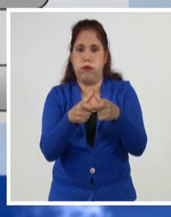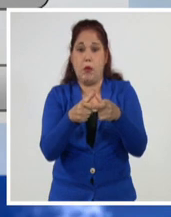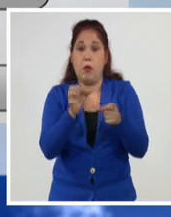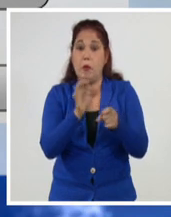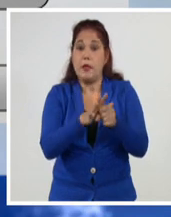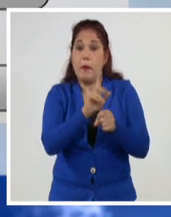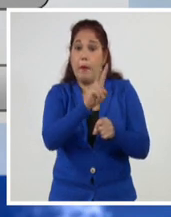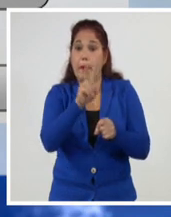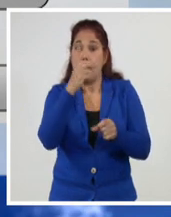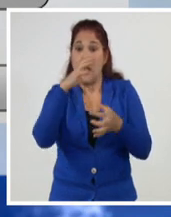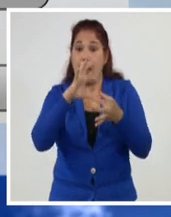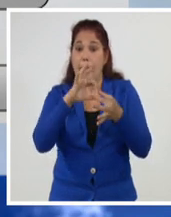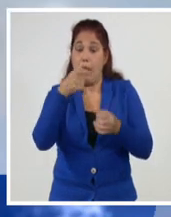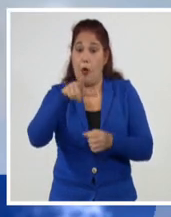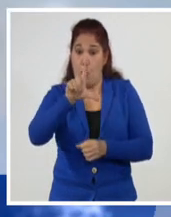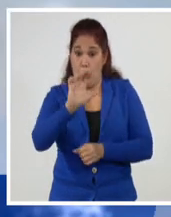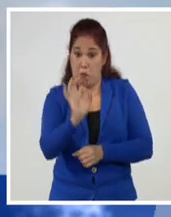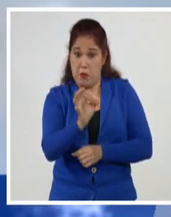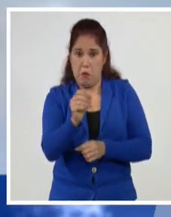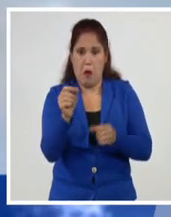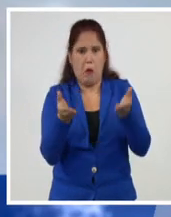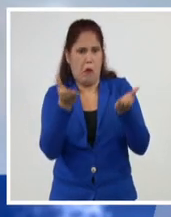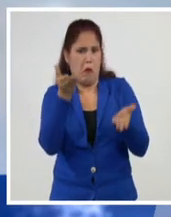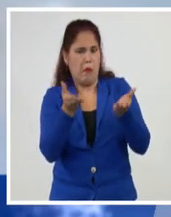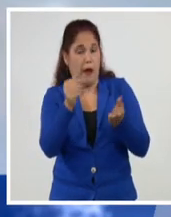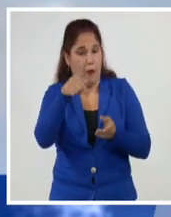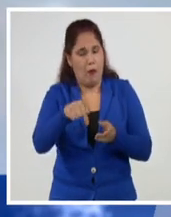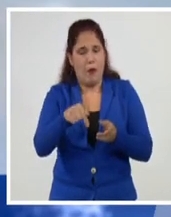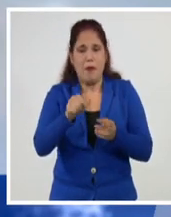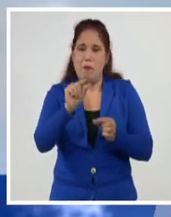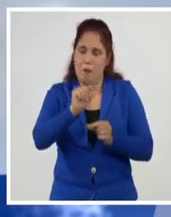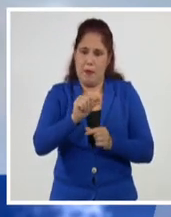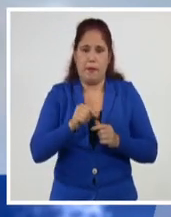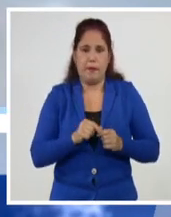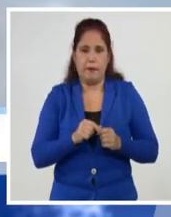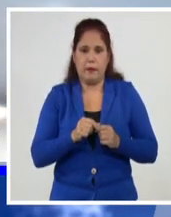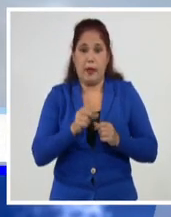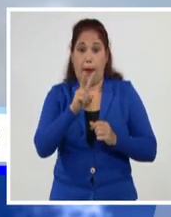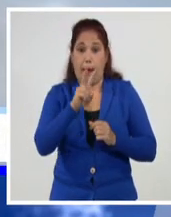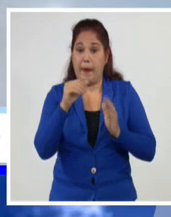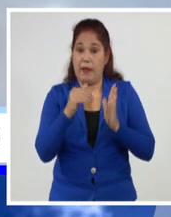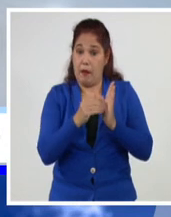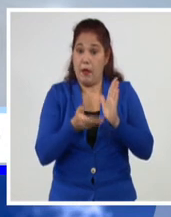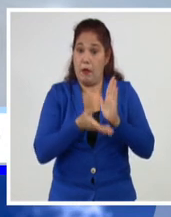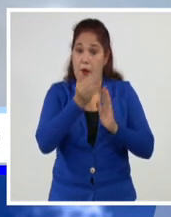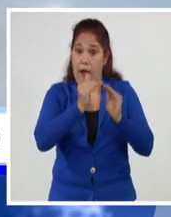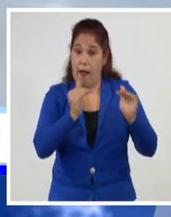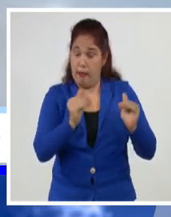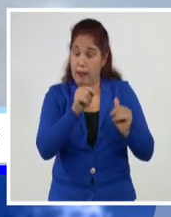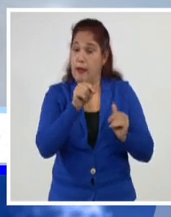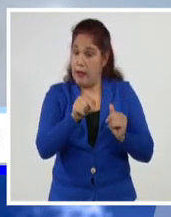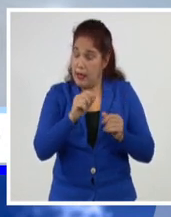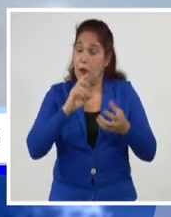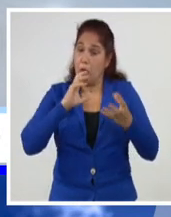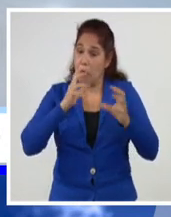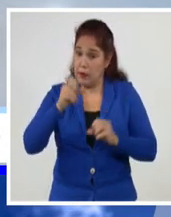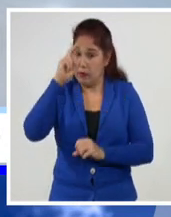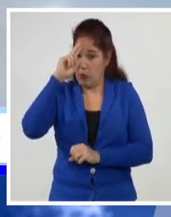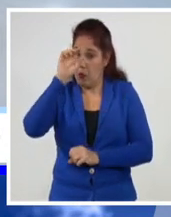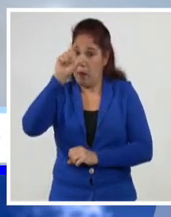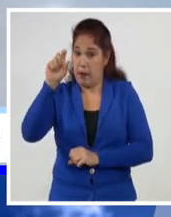20 de julio. Aunque se otorgaron más de 12.000 altas médicas, la situación continúa siendo compleja en los centros asistenciales.